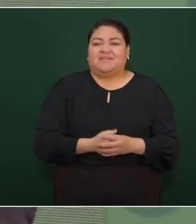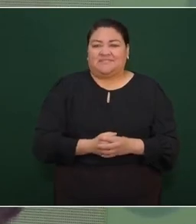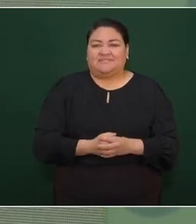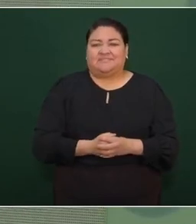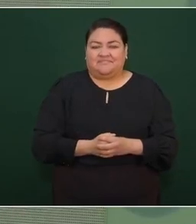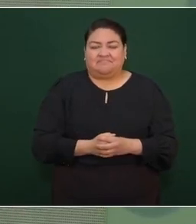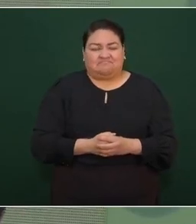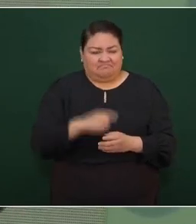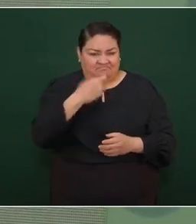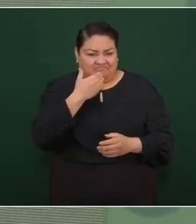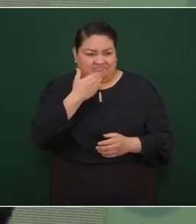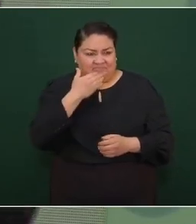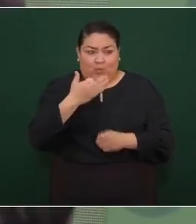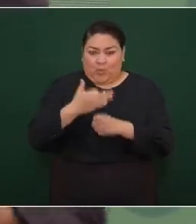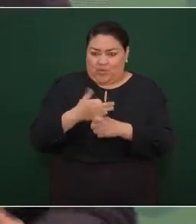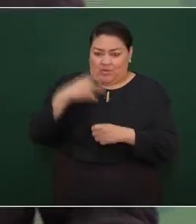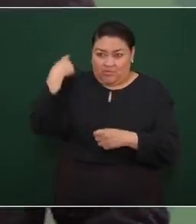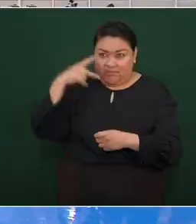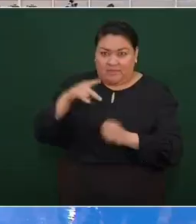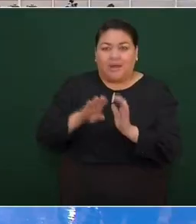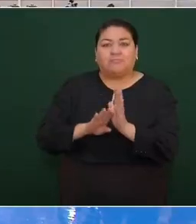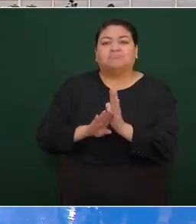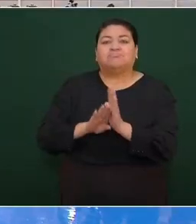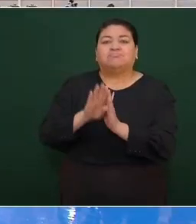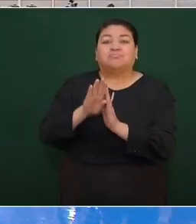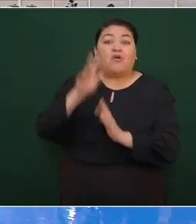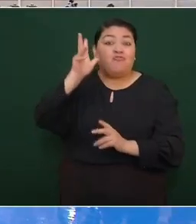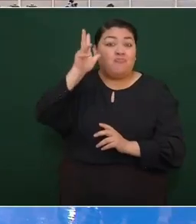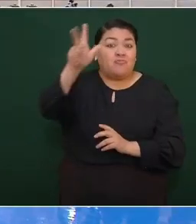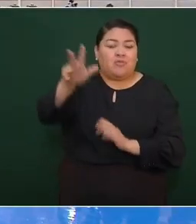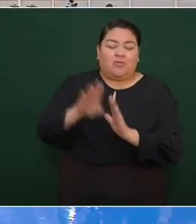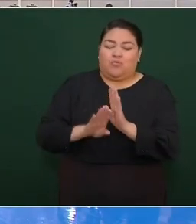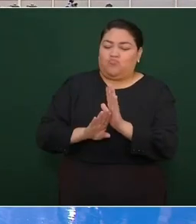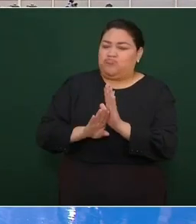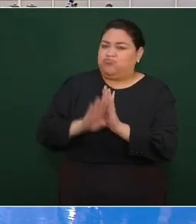le está yendo bien y le va a ir mejor a Puebla